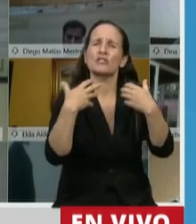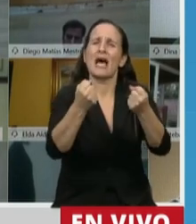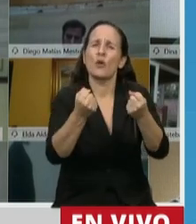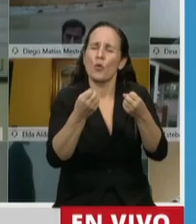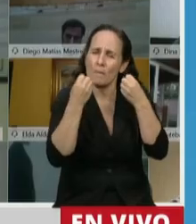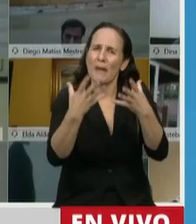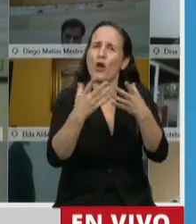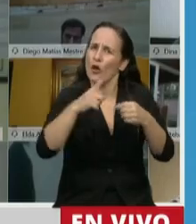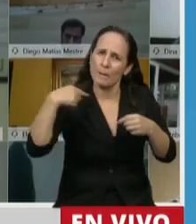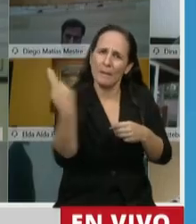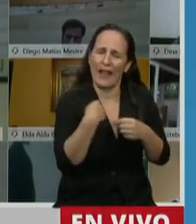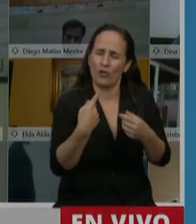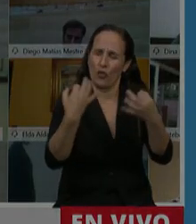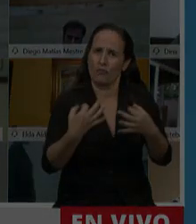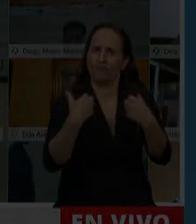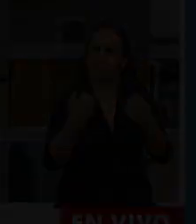gracias señor Presidente. Gracias diputado.